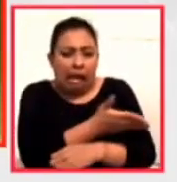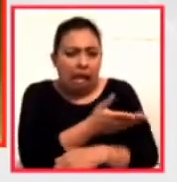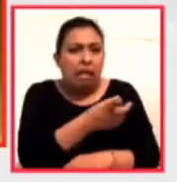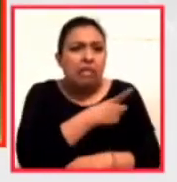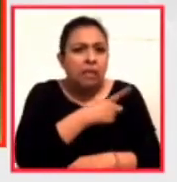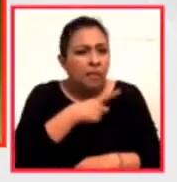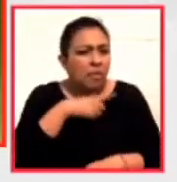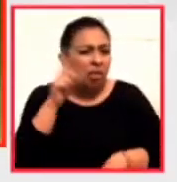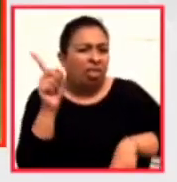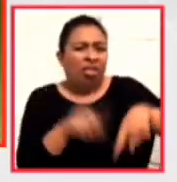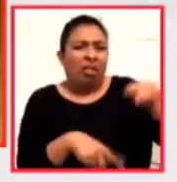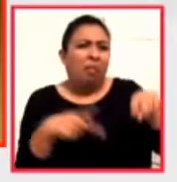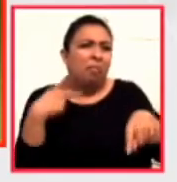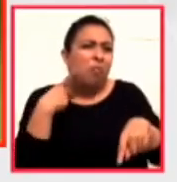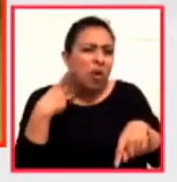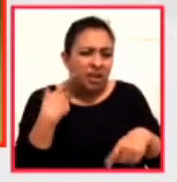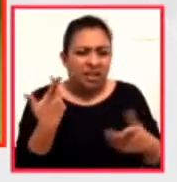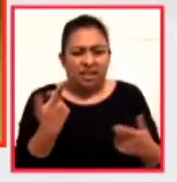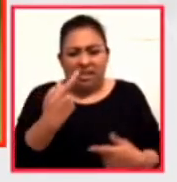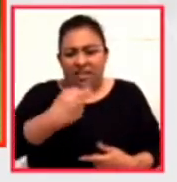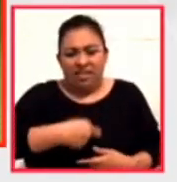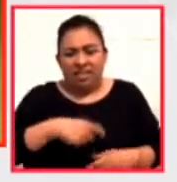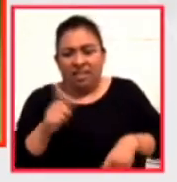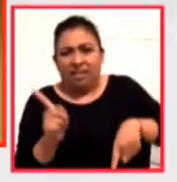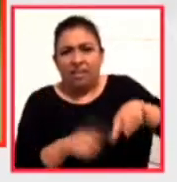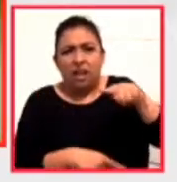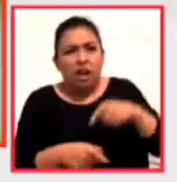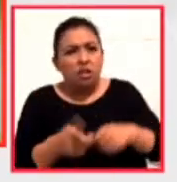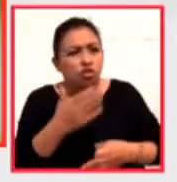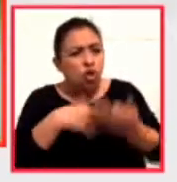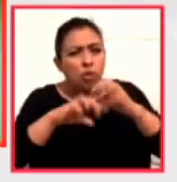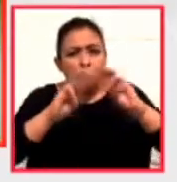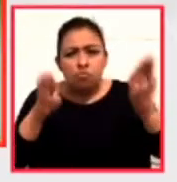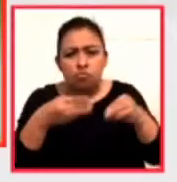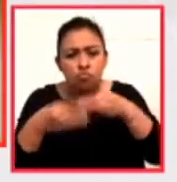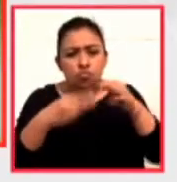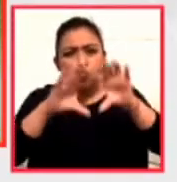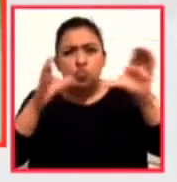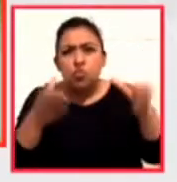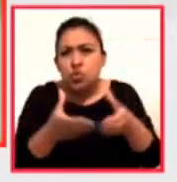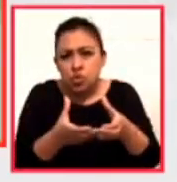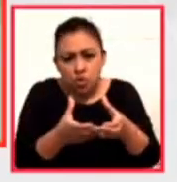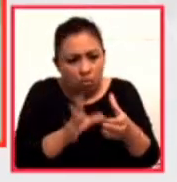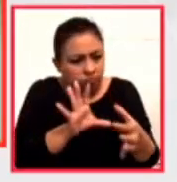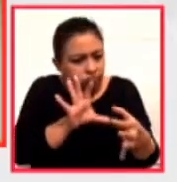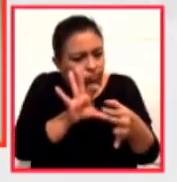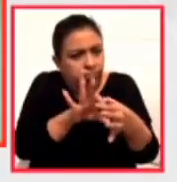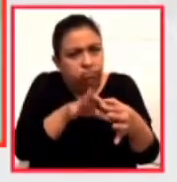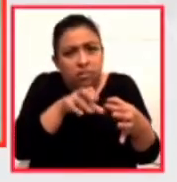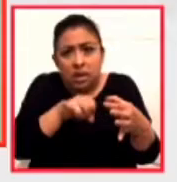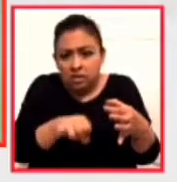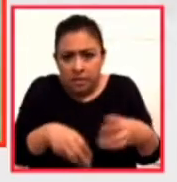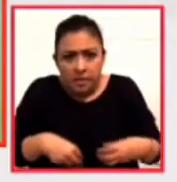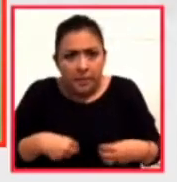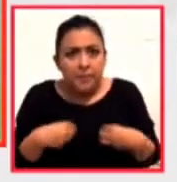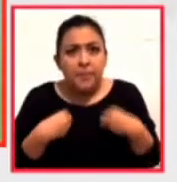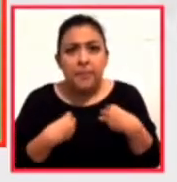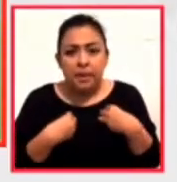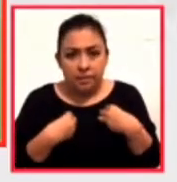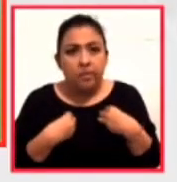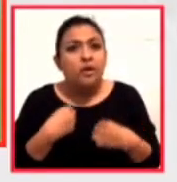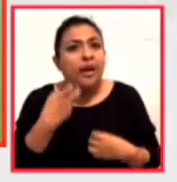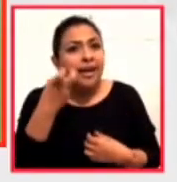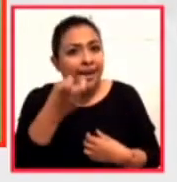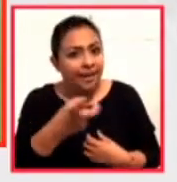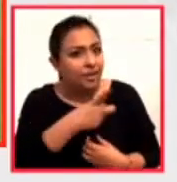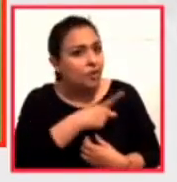política, las identidades, somos en el mundo, somos el mundo, estamos vivos, eso debería